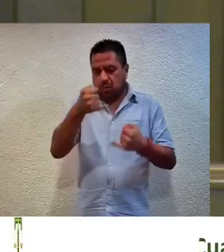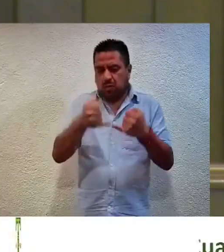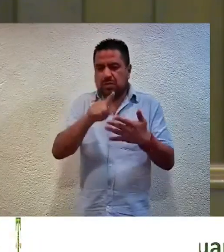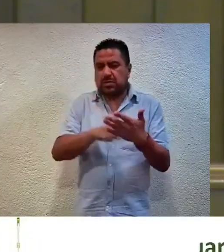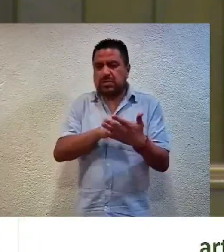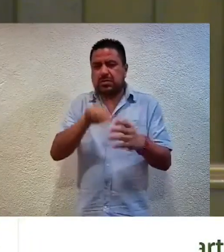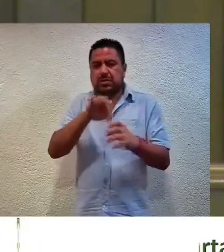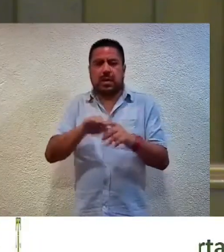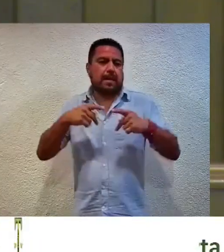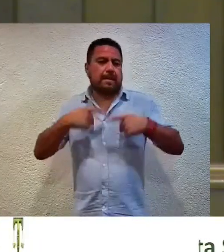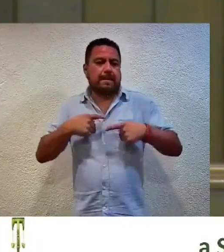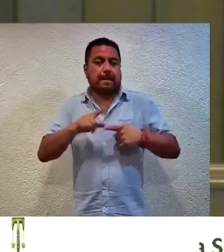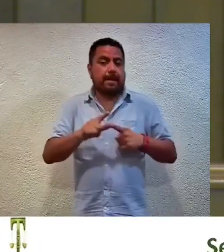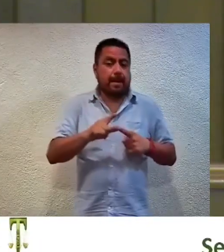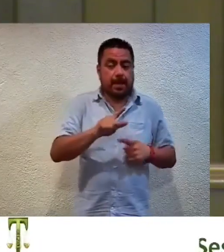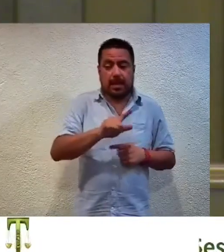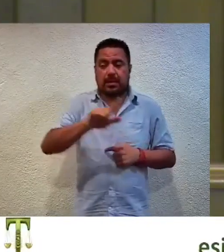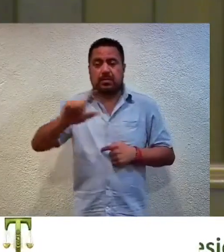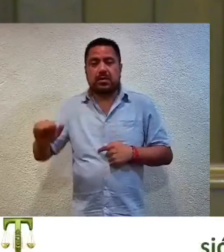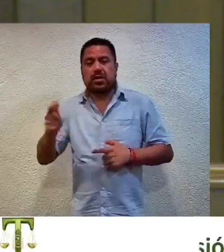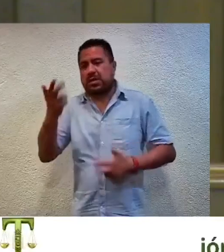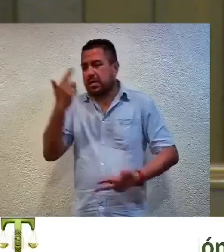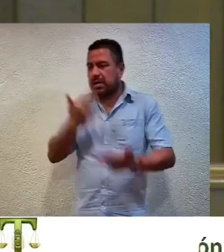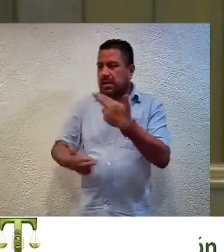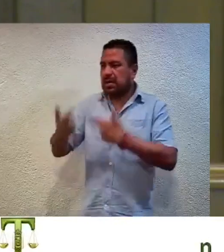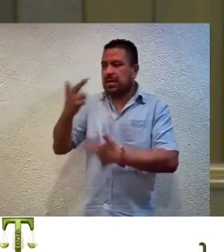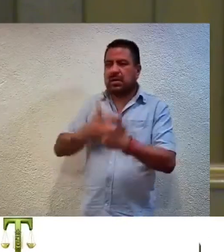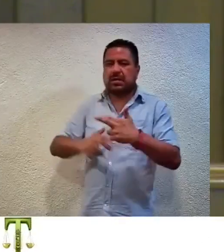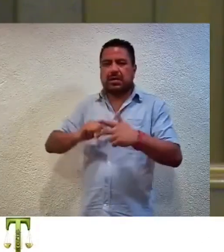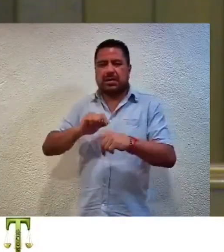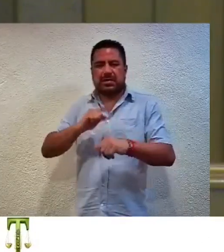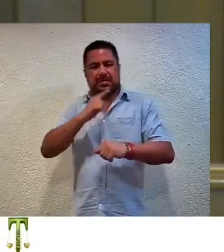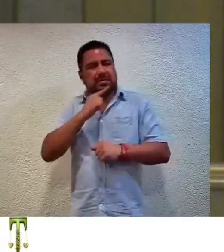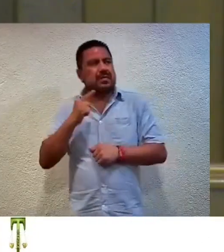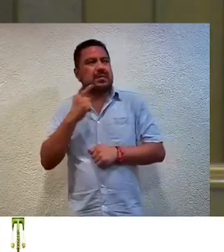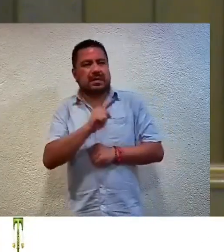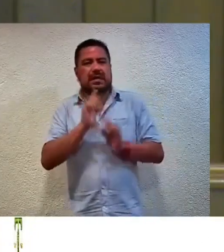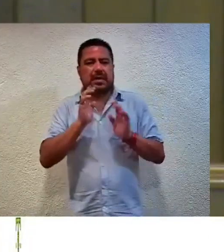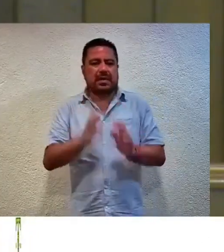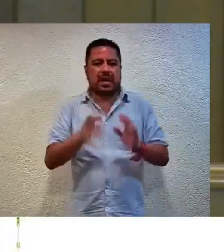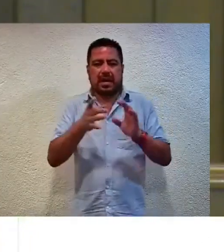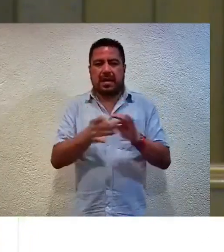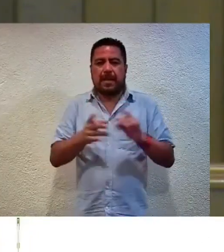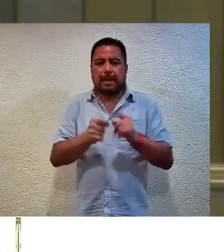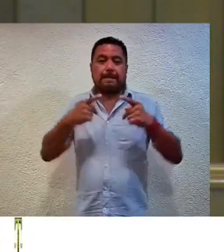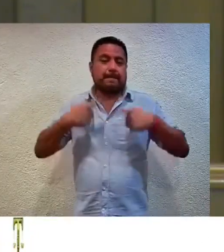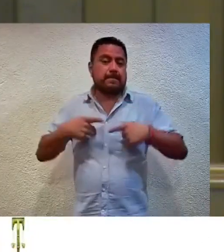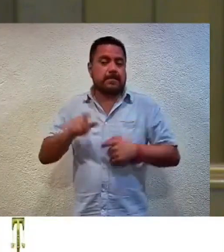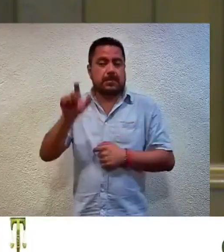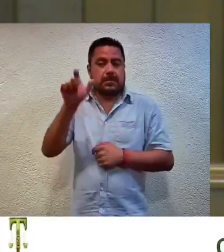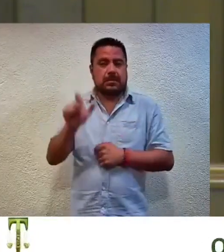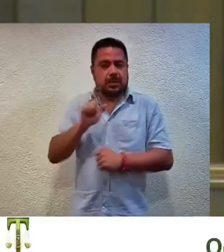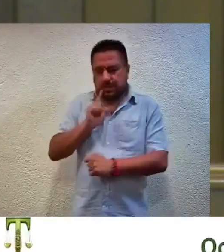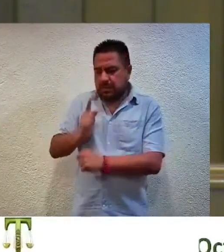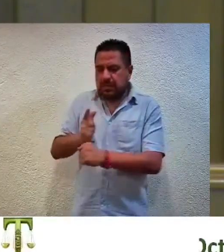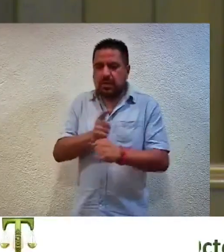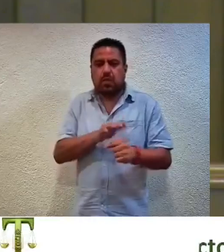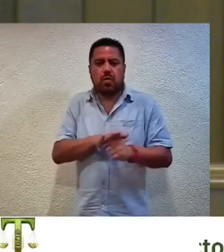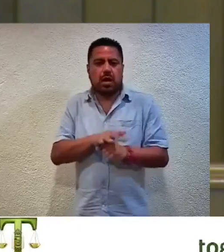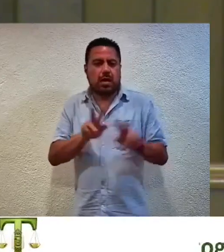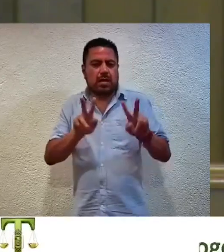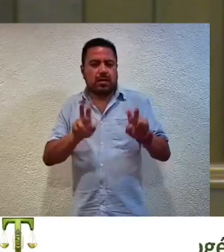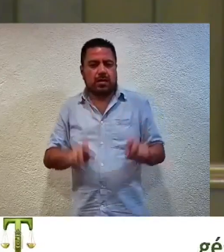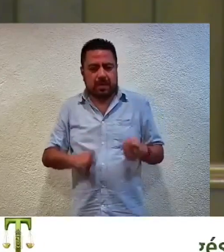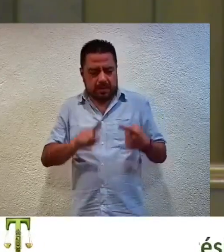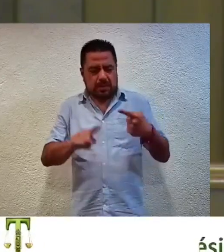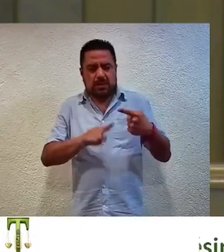ciudadano y, en consecuencia, se revoca la resolución impugnada. De los agravios de la actora, se identificaron los siguientes temas. Uno,